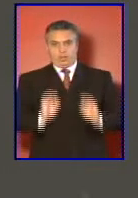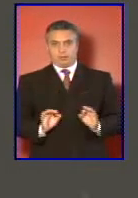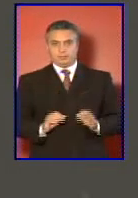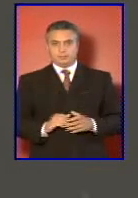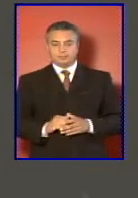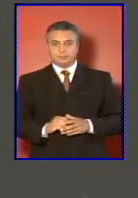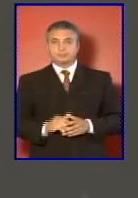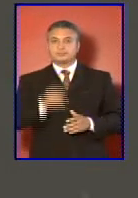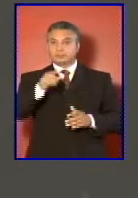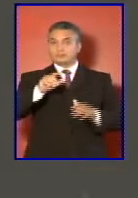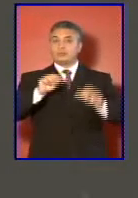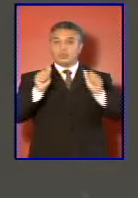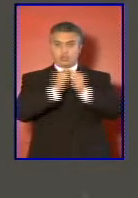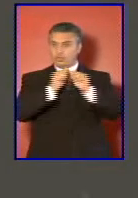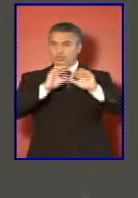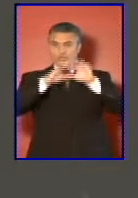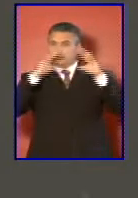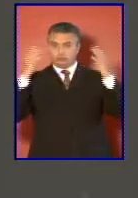con todo